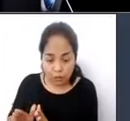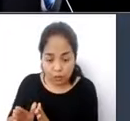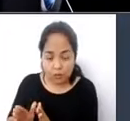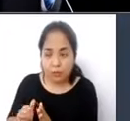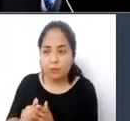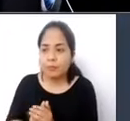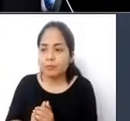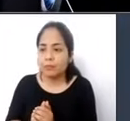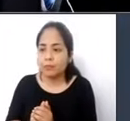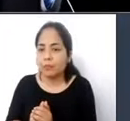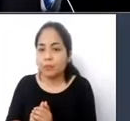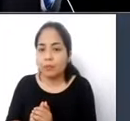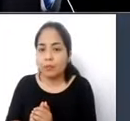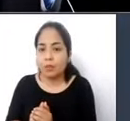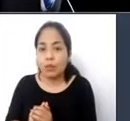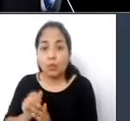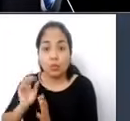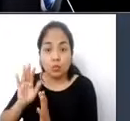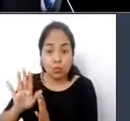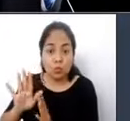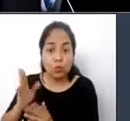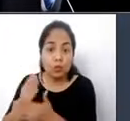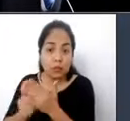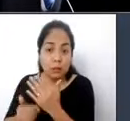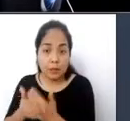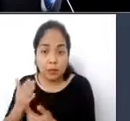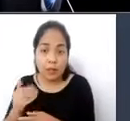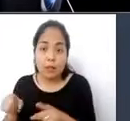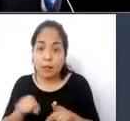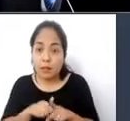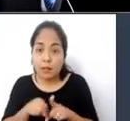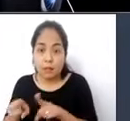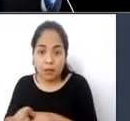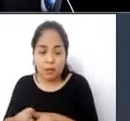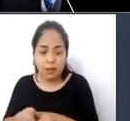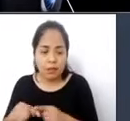de discapacidad, sino también en sitios de desplazamiento.